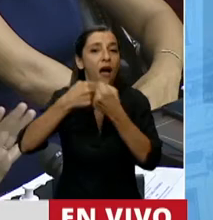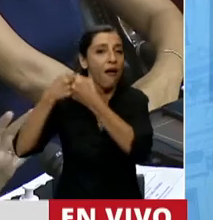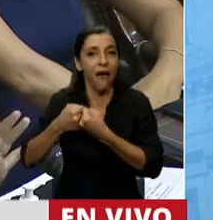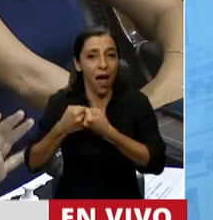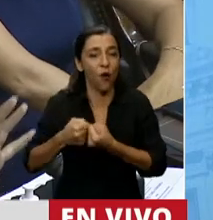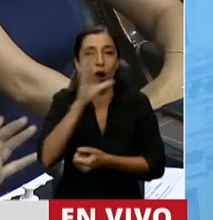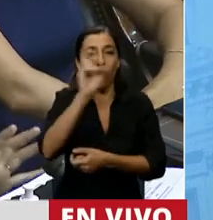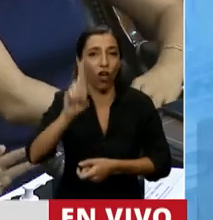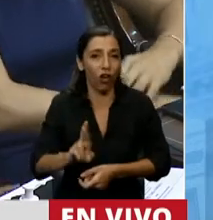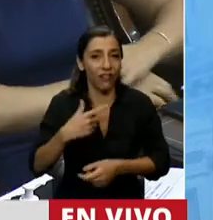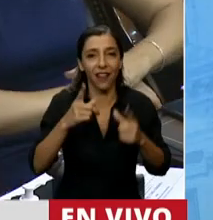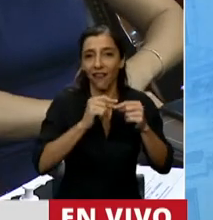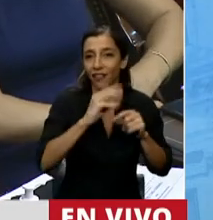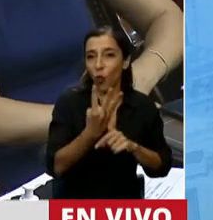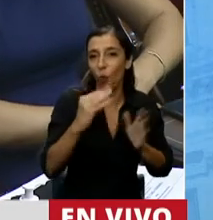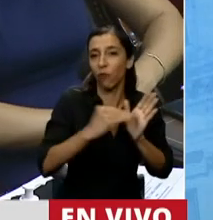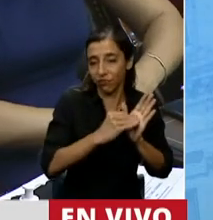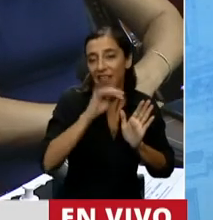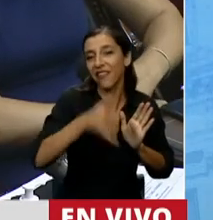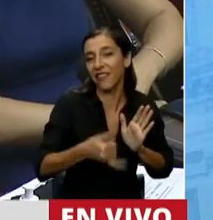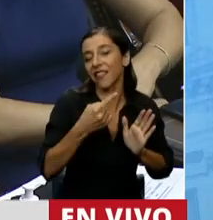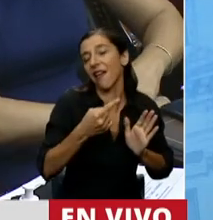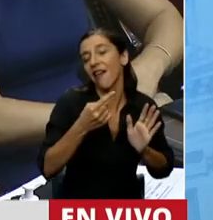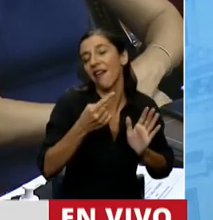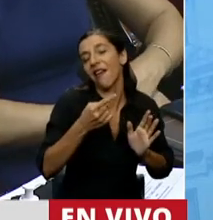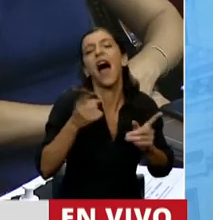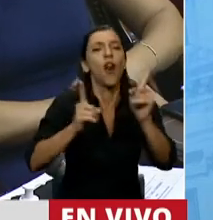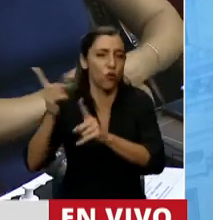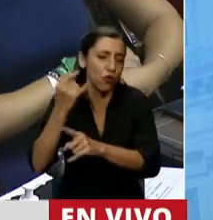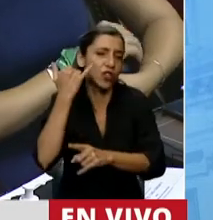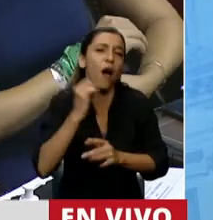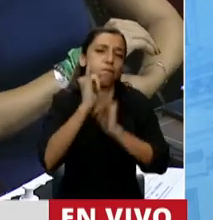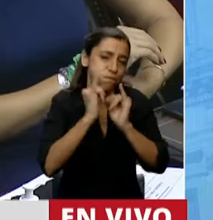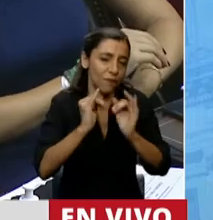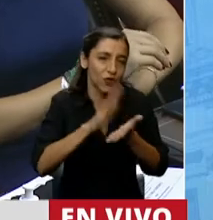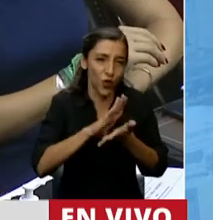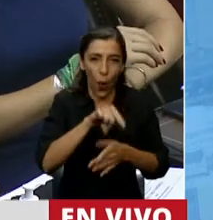artículo 4, que algunos diputados propinantes hicieron alusión.